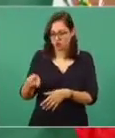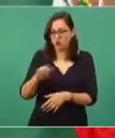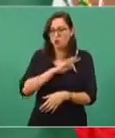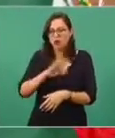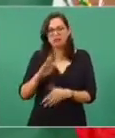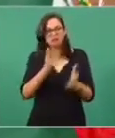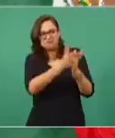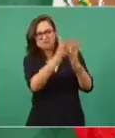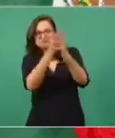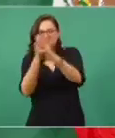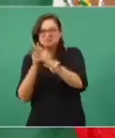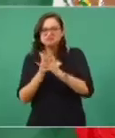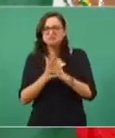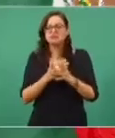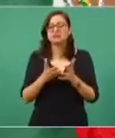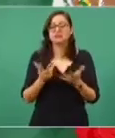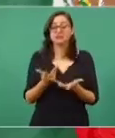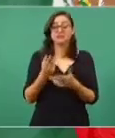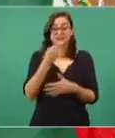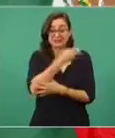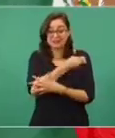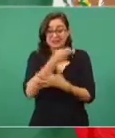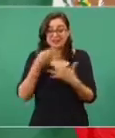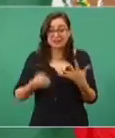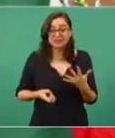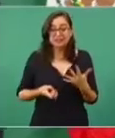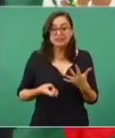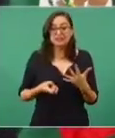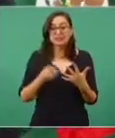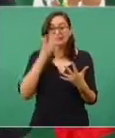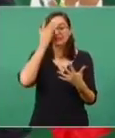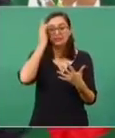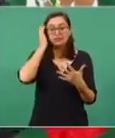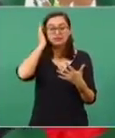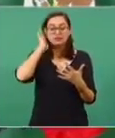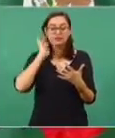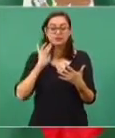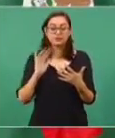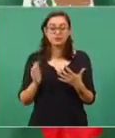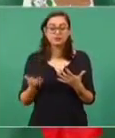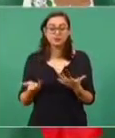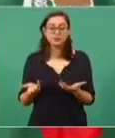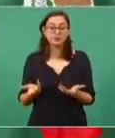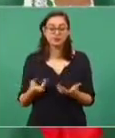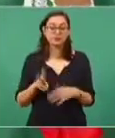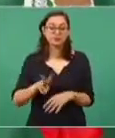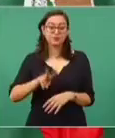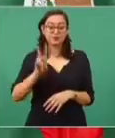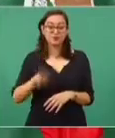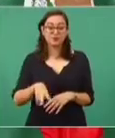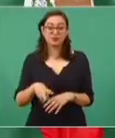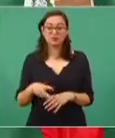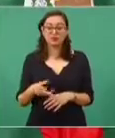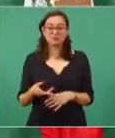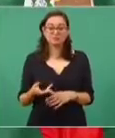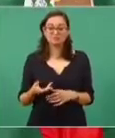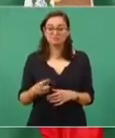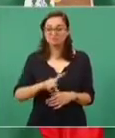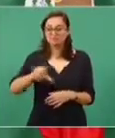Y todo eso se produce afuera,